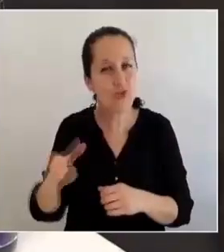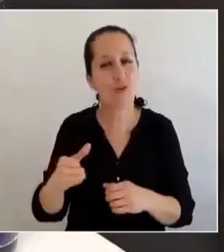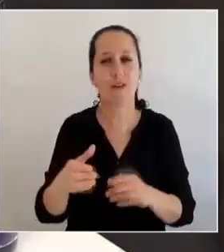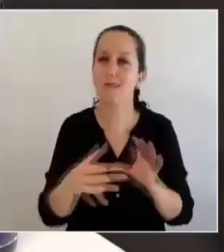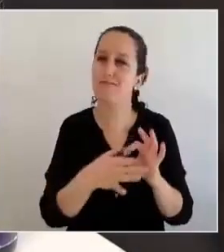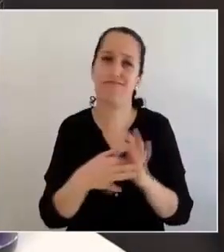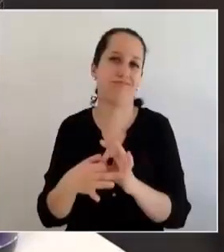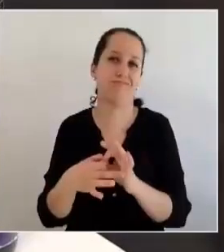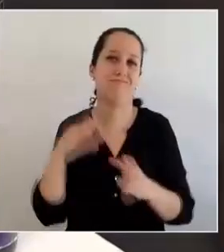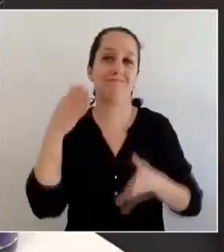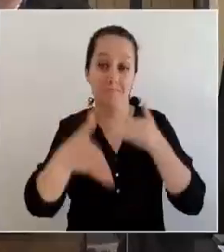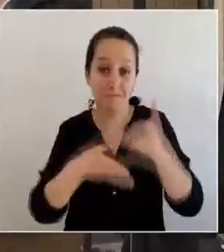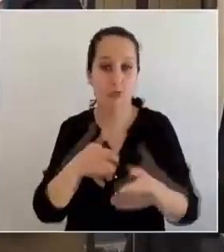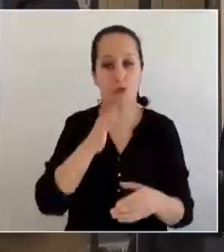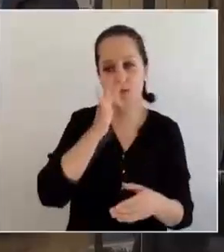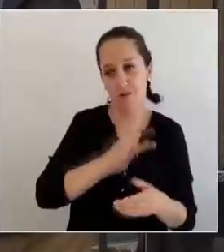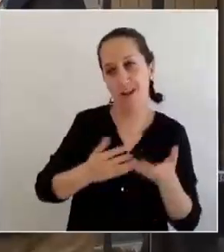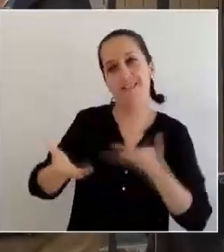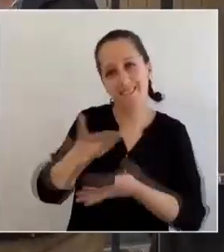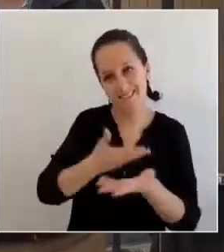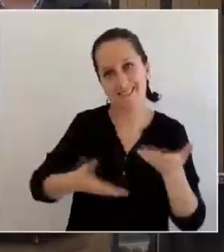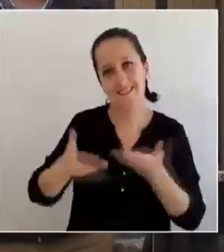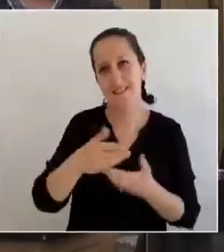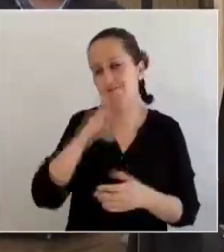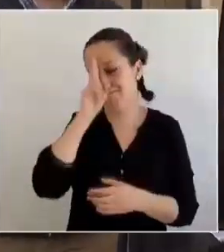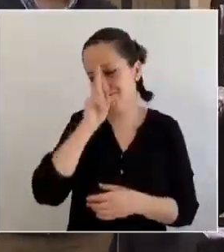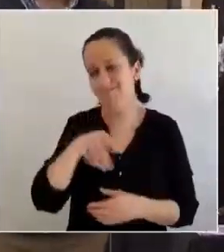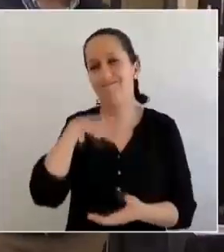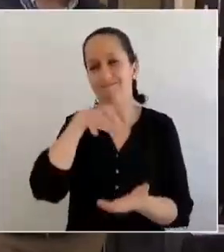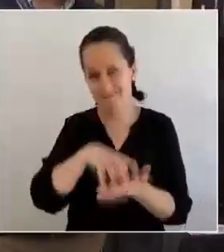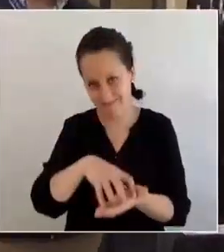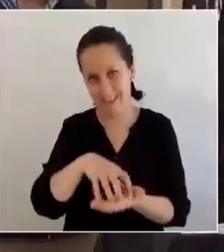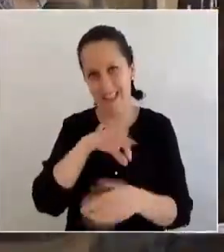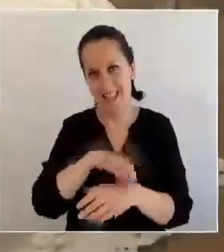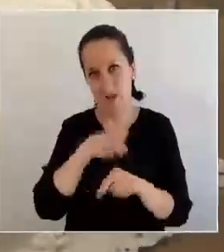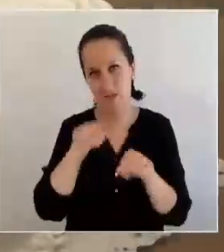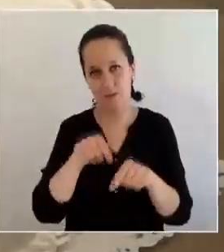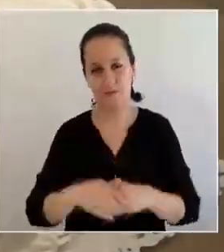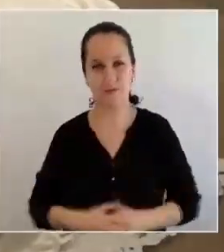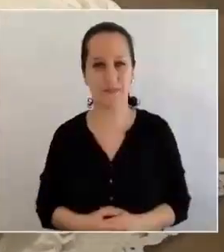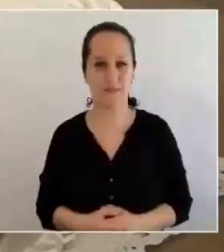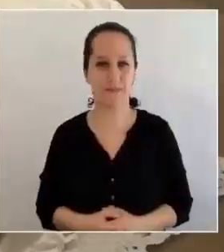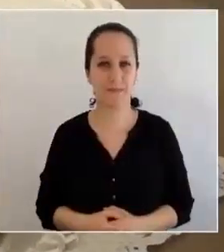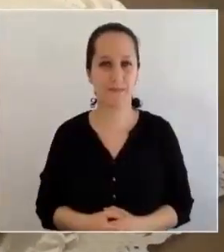forjado entre usuarios y funcionarias de la valorada unidad de salud.